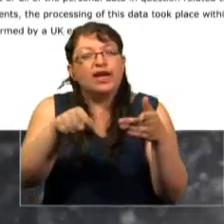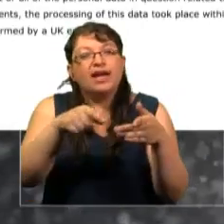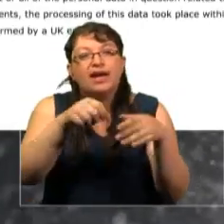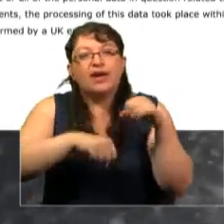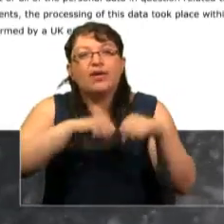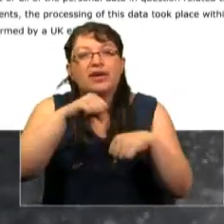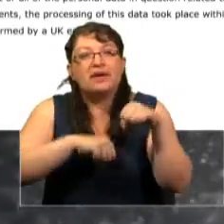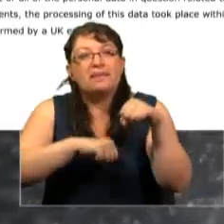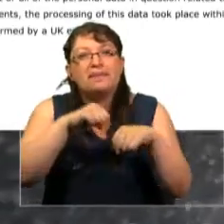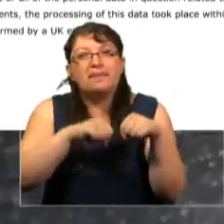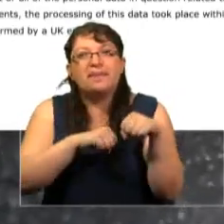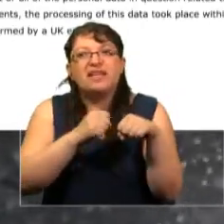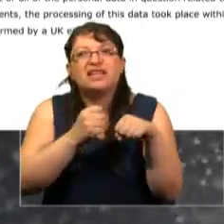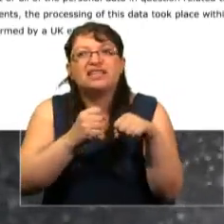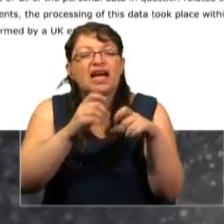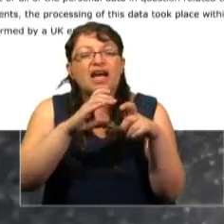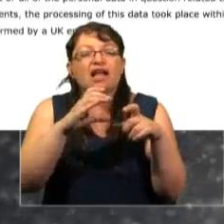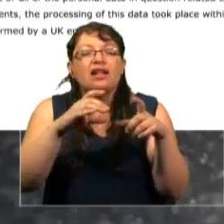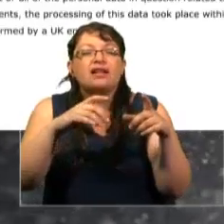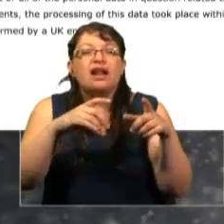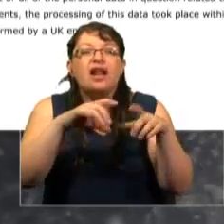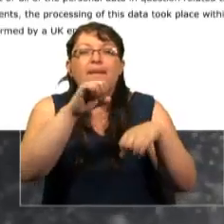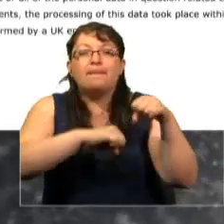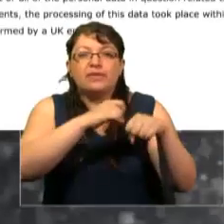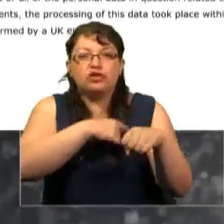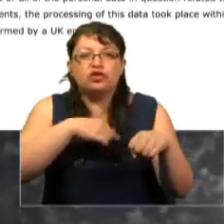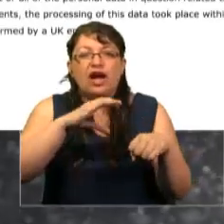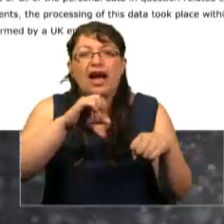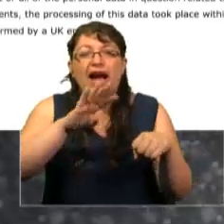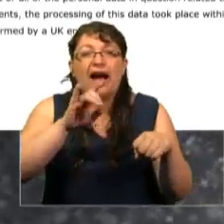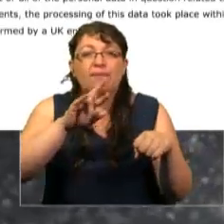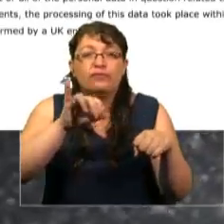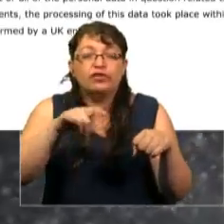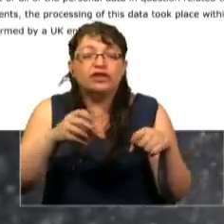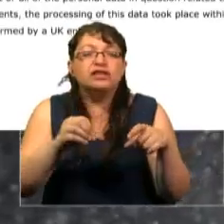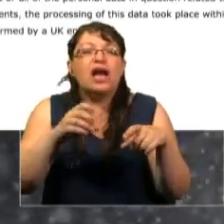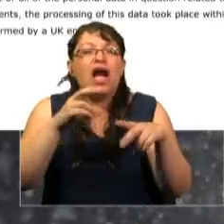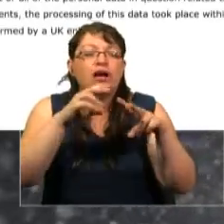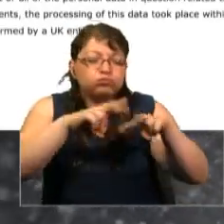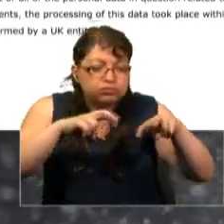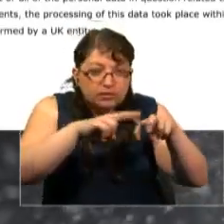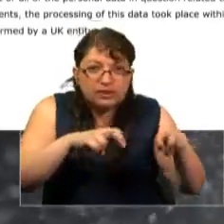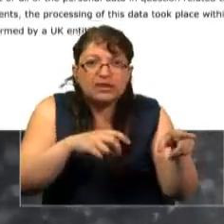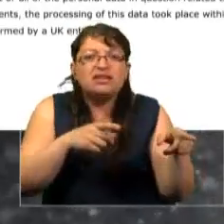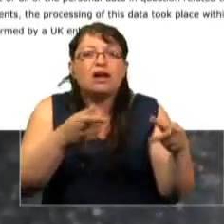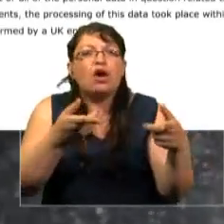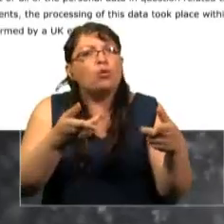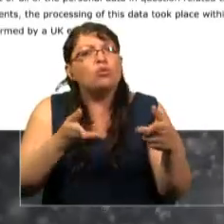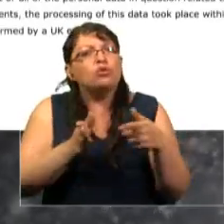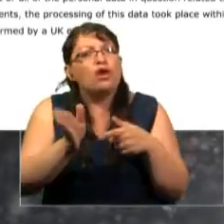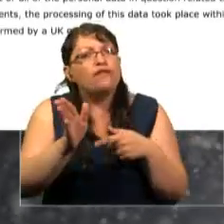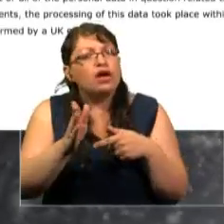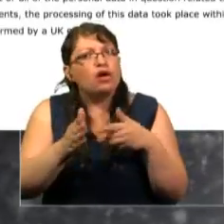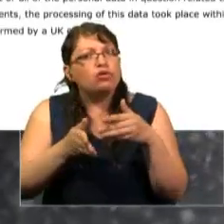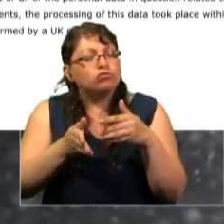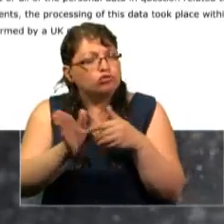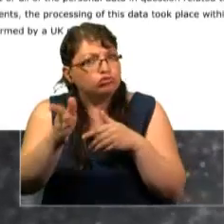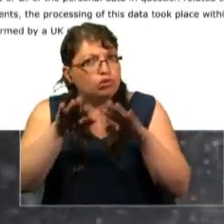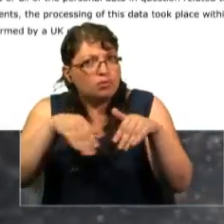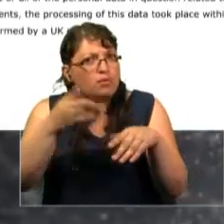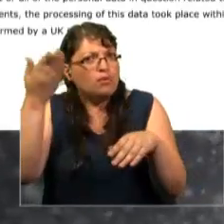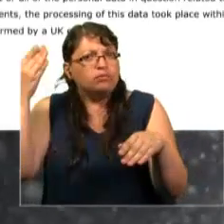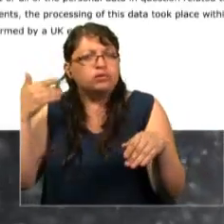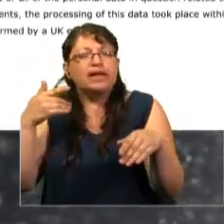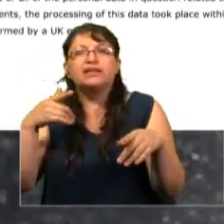detrás de Cambridge Analytica. Entonces, ¿cómo Cambridge Analytica aún existe en su forma original? Y nuestra intención